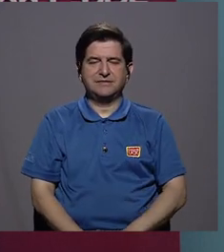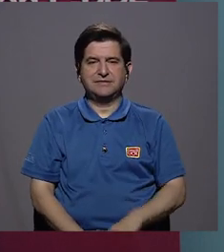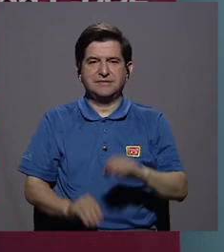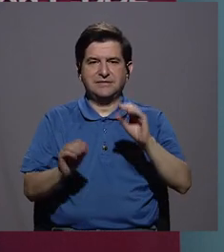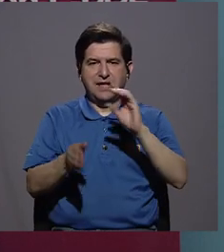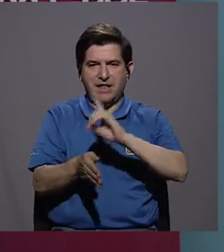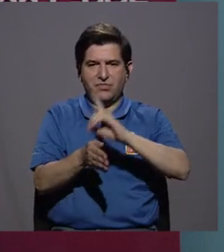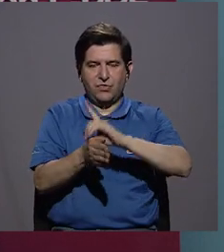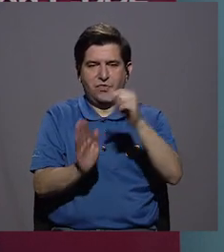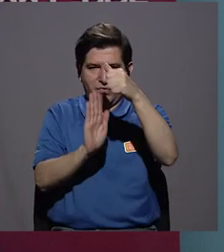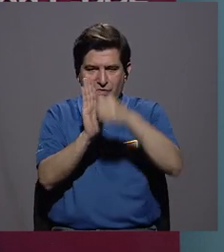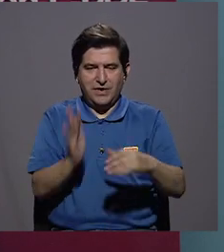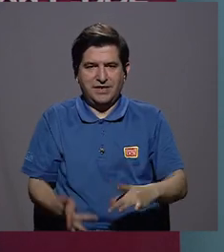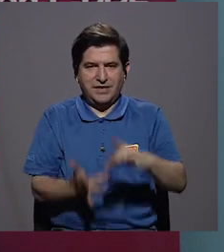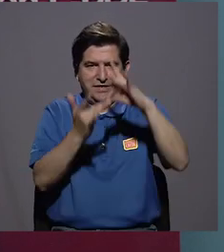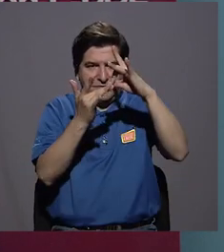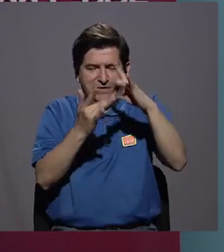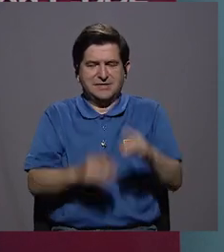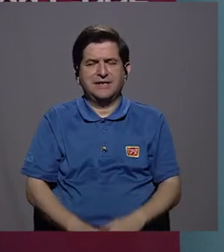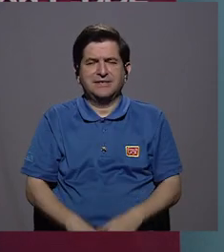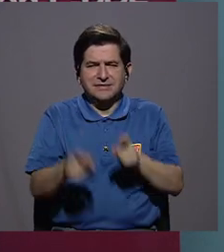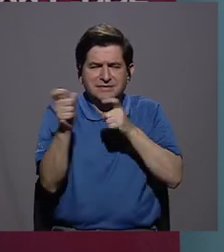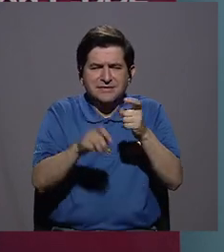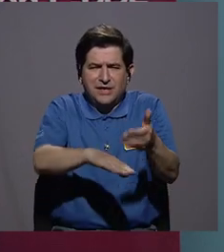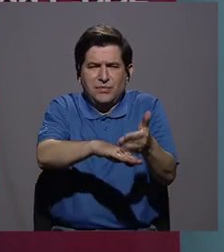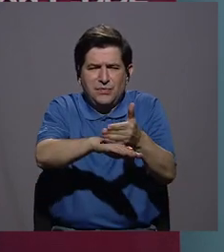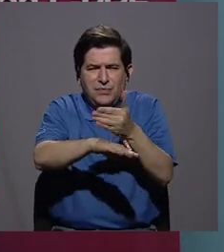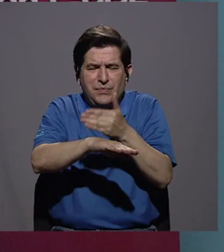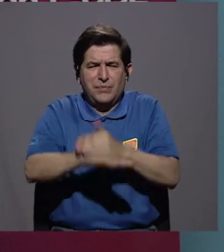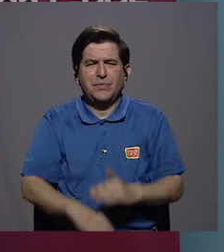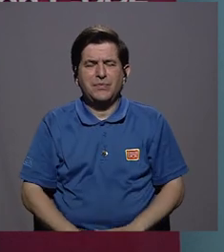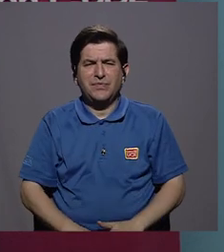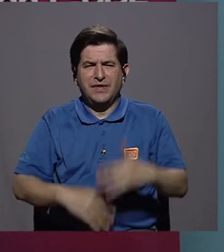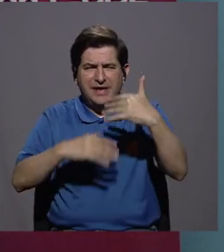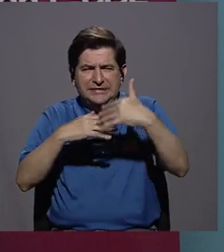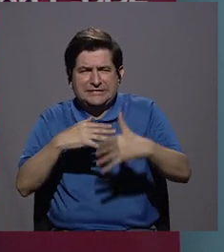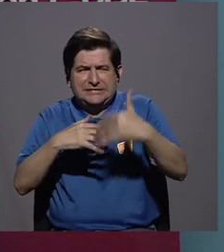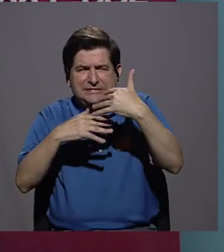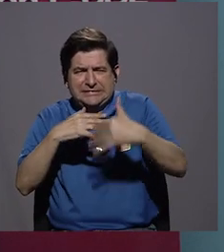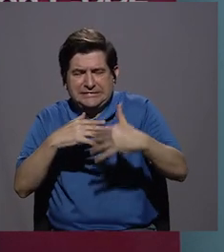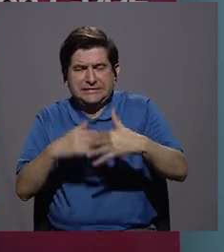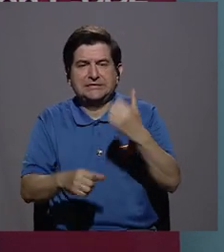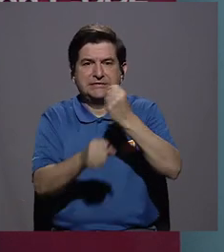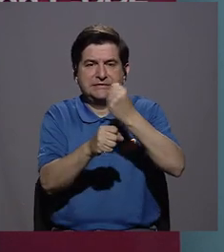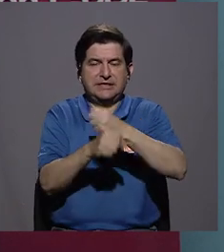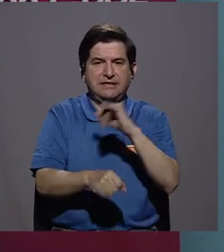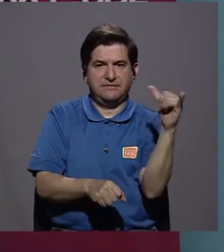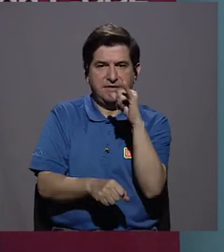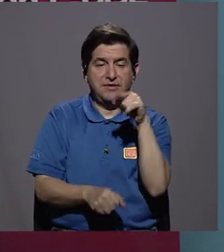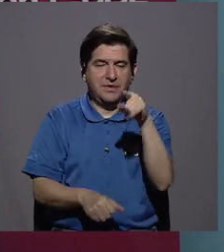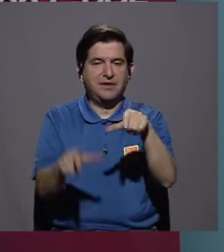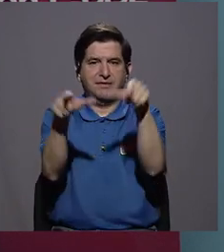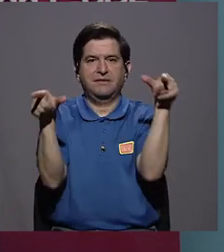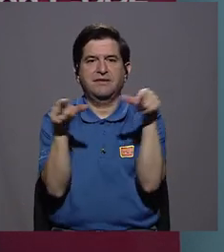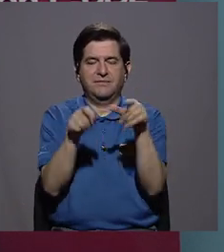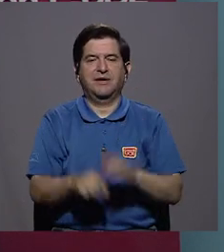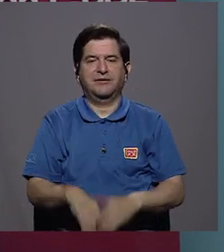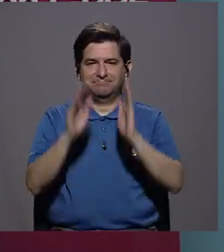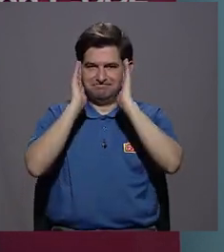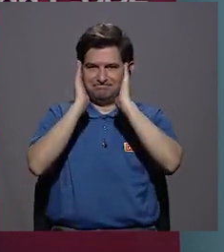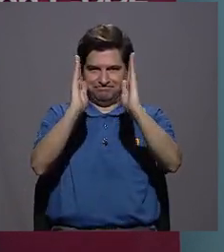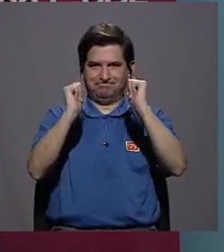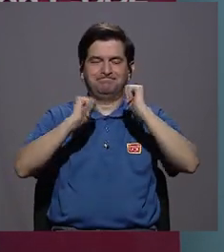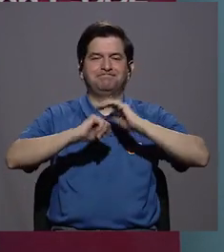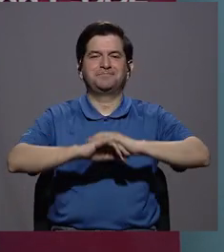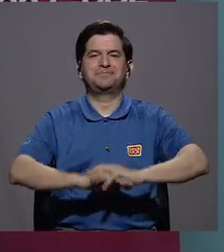cirujana especialista en el manejo avanzado de úlceras y heridas y que trabaja también en este lugar. Vamos con